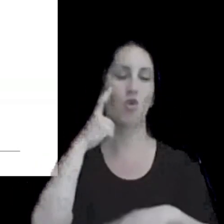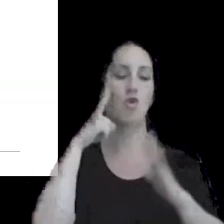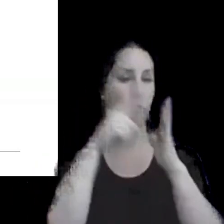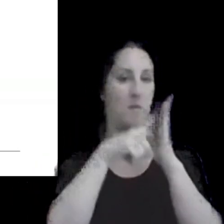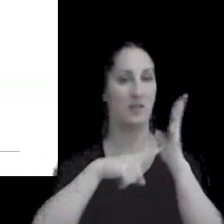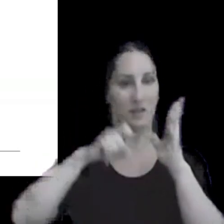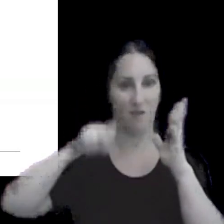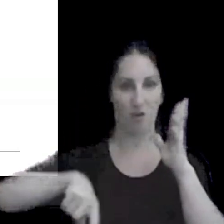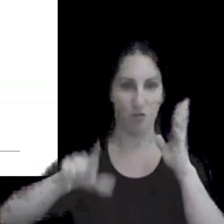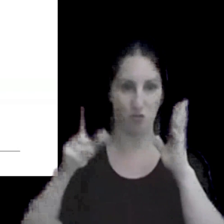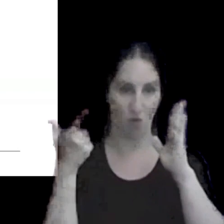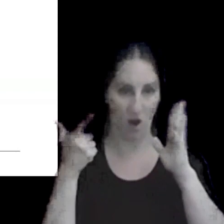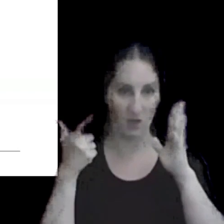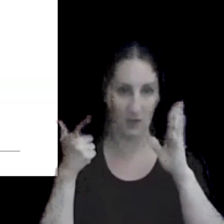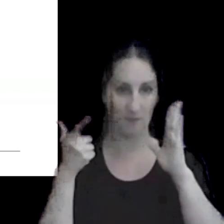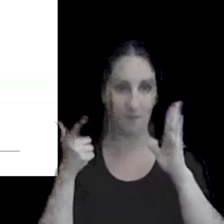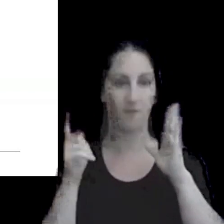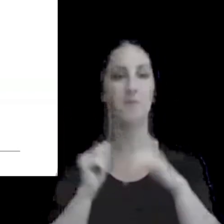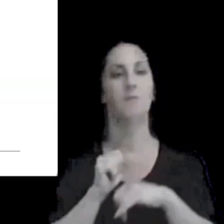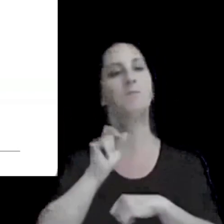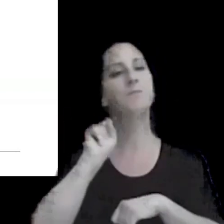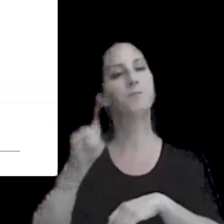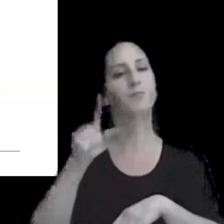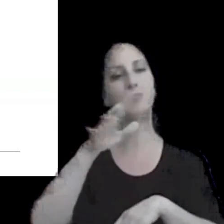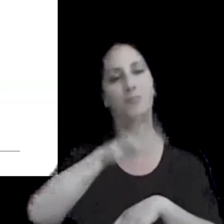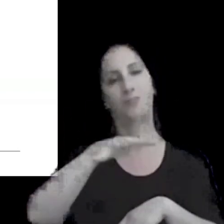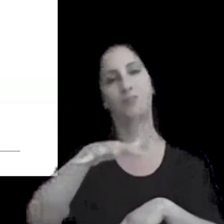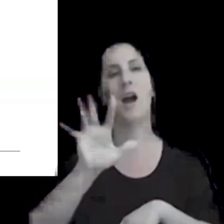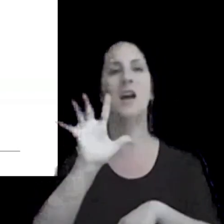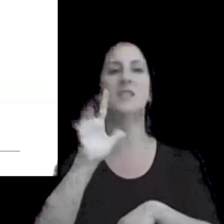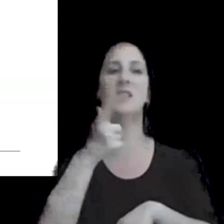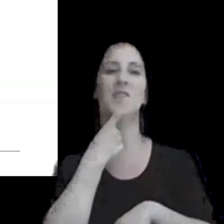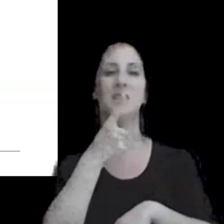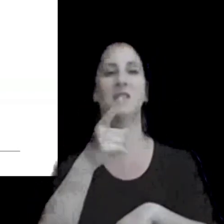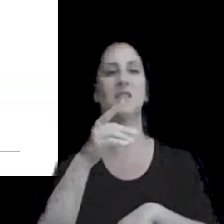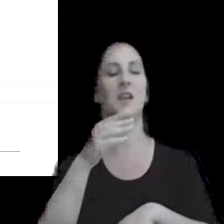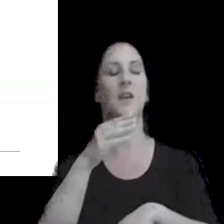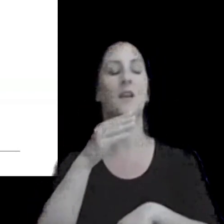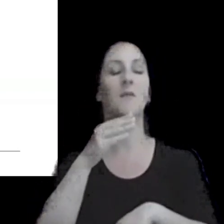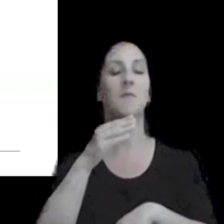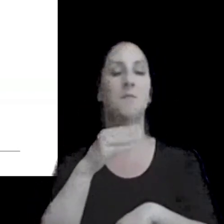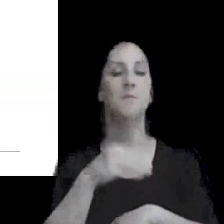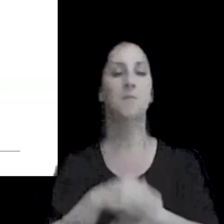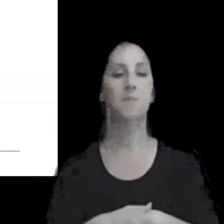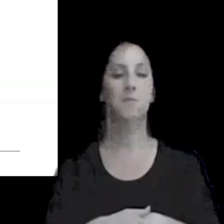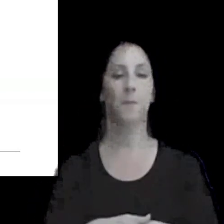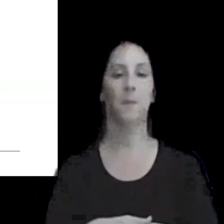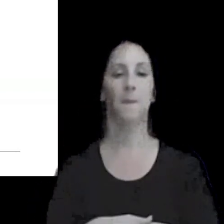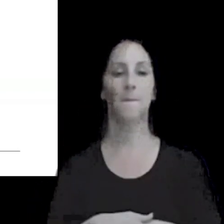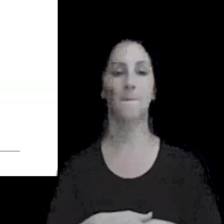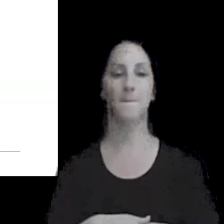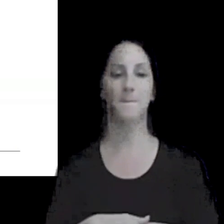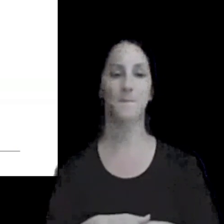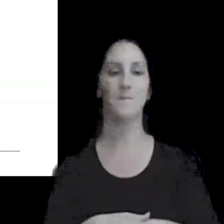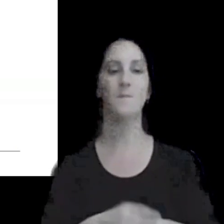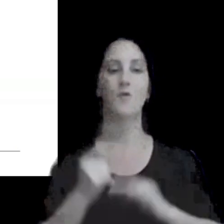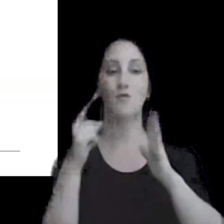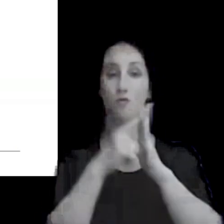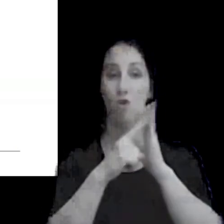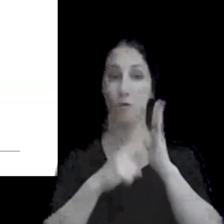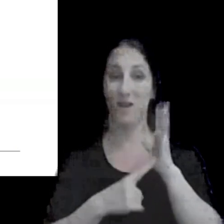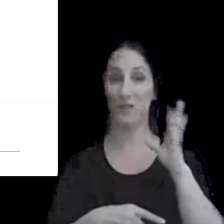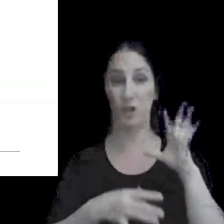local por lo menos jurisprudencia así lo ha establecido de que no siendo una normativa